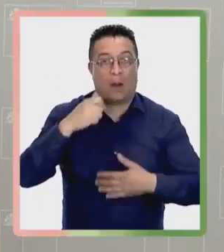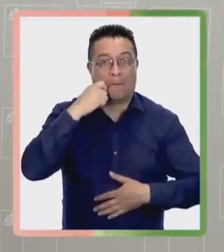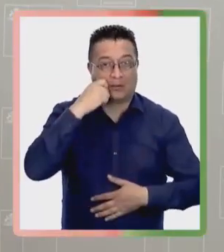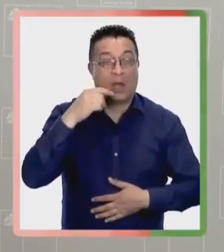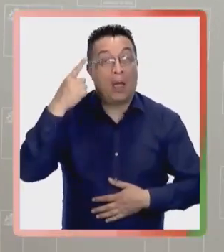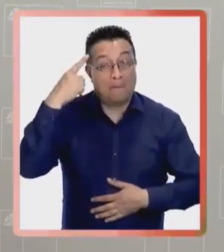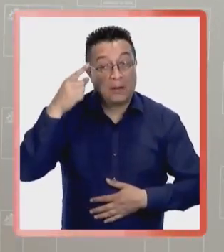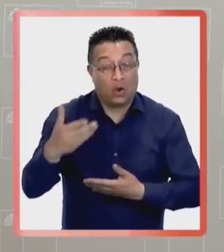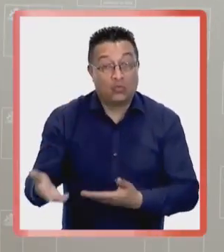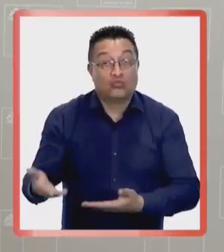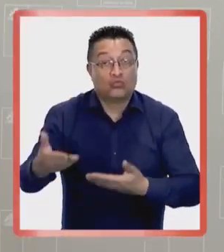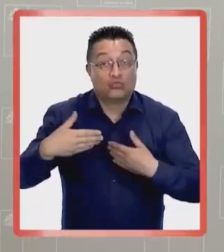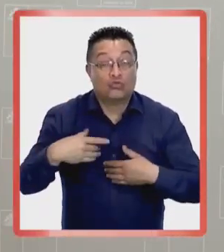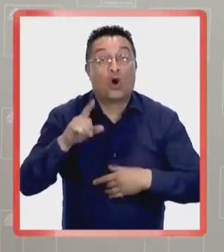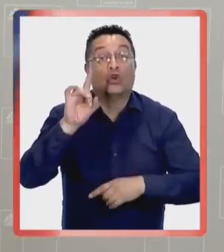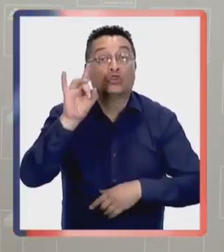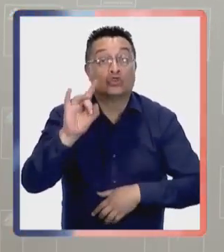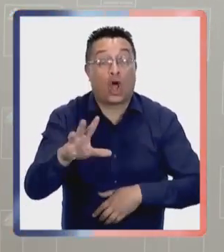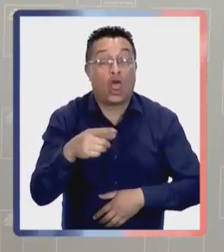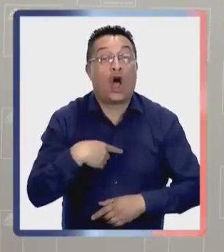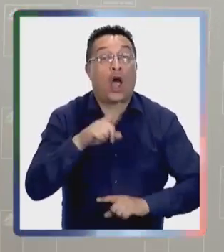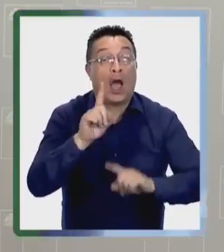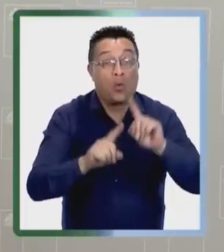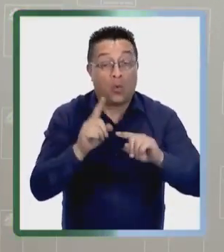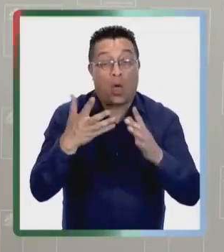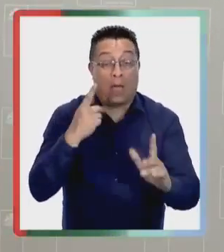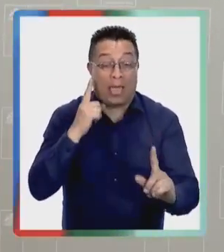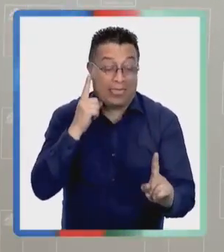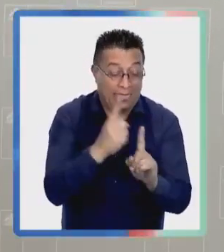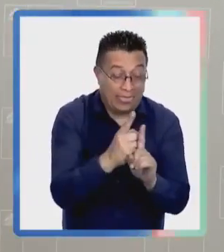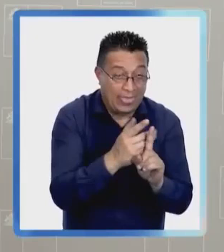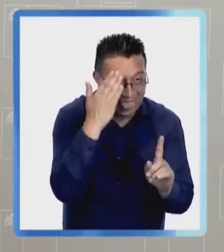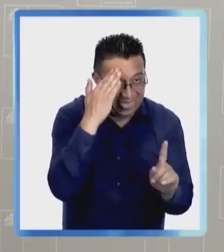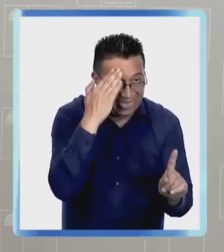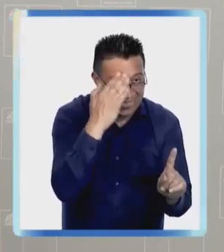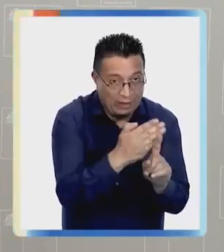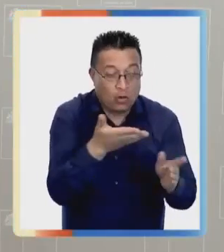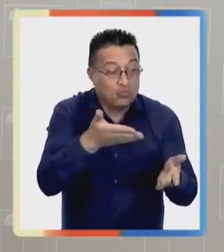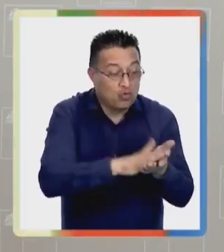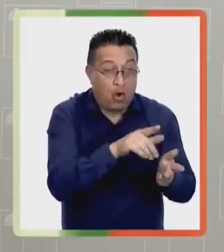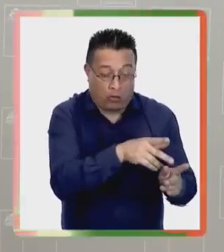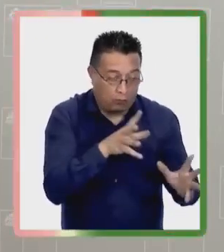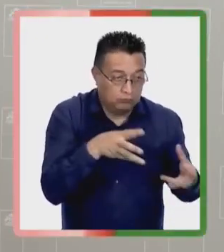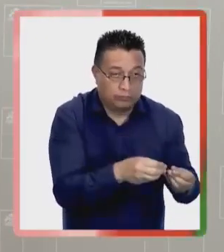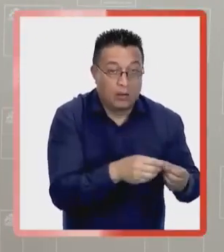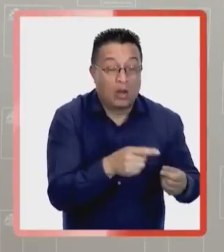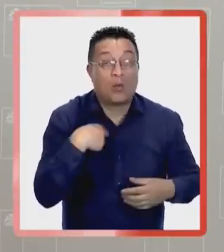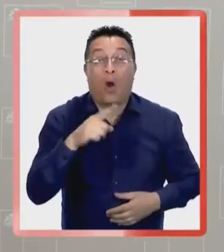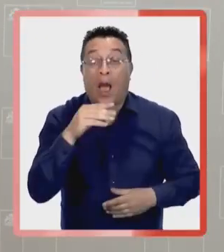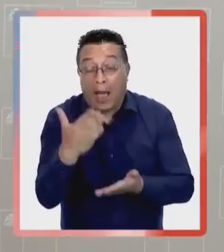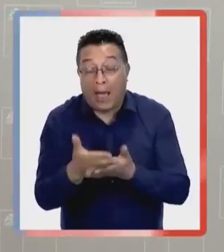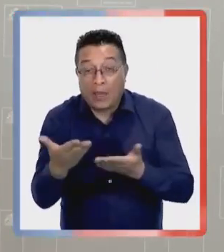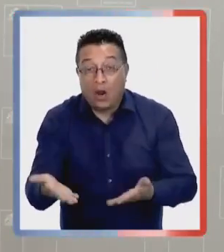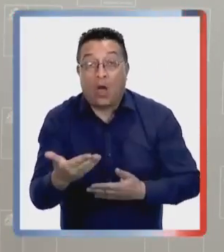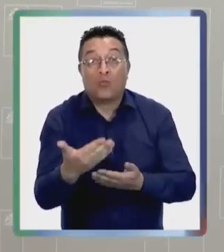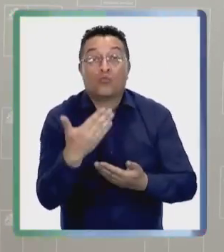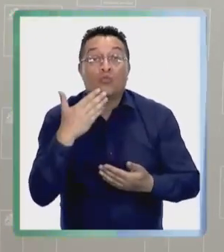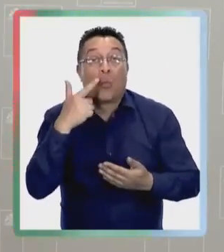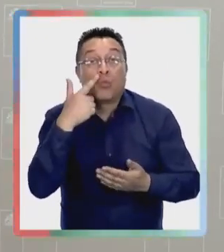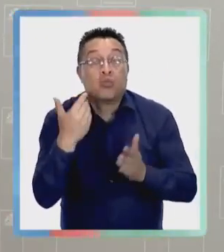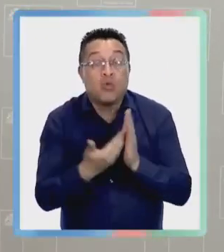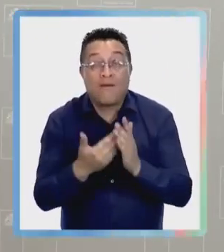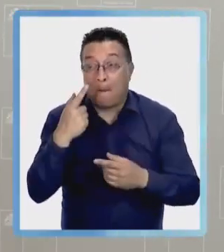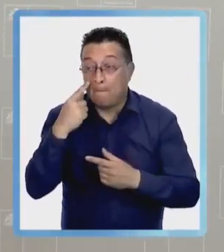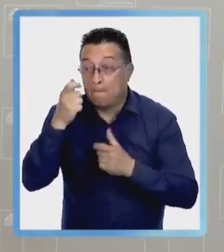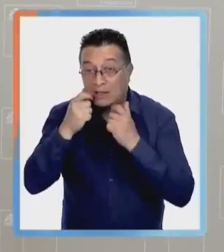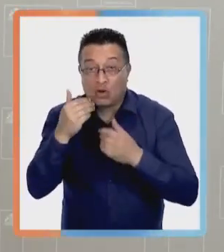afectar a las personas, el riesgo de transmisión es solo para aquellos que se exponen a manipular las aves muertas. Actualmente no hay